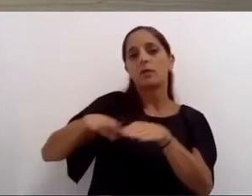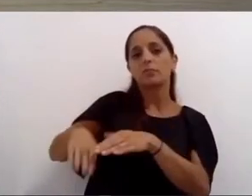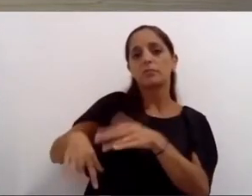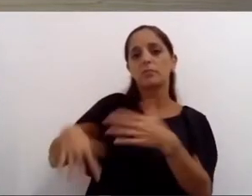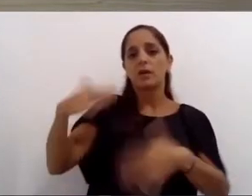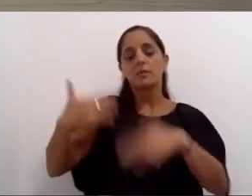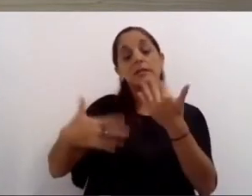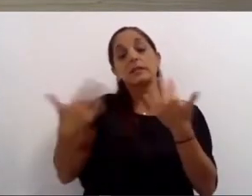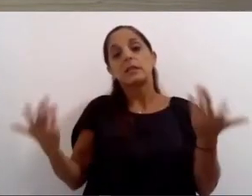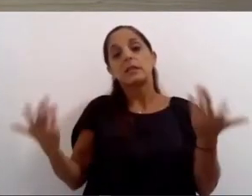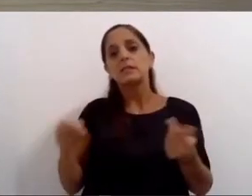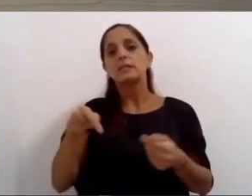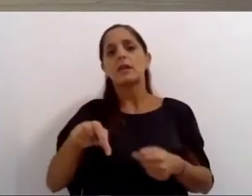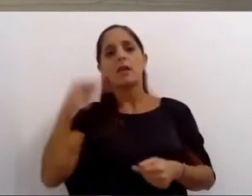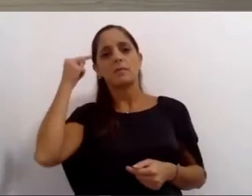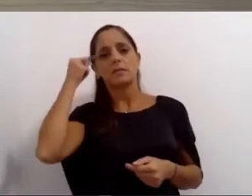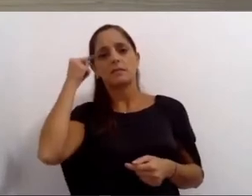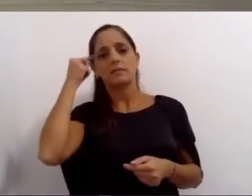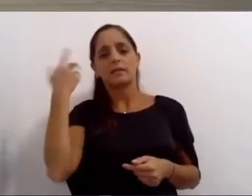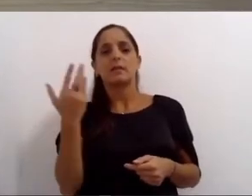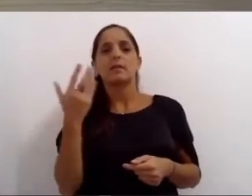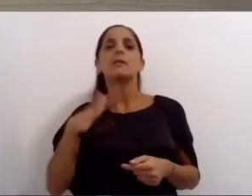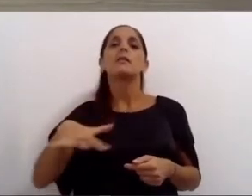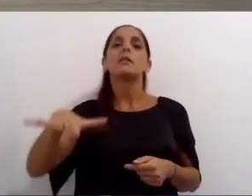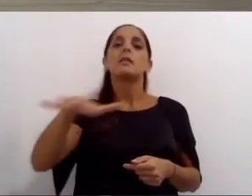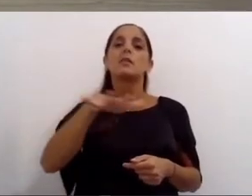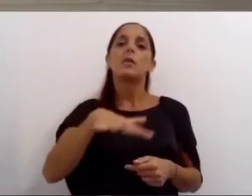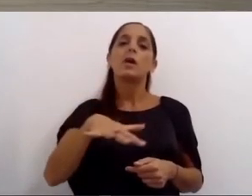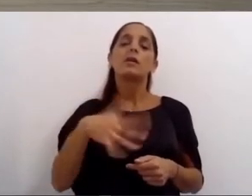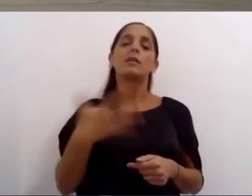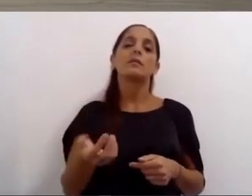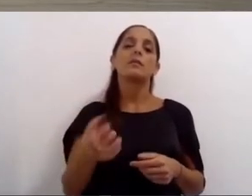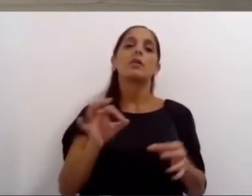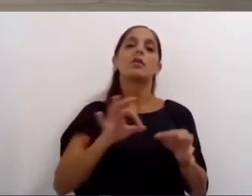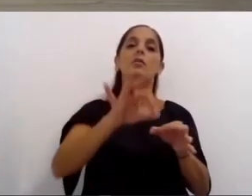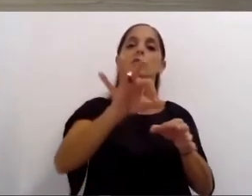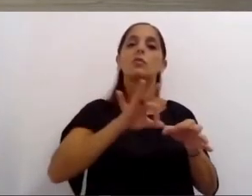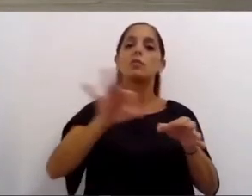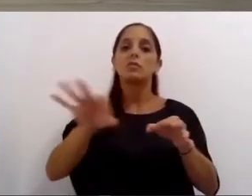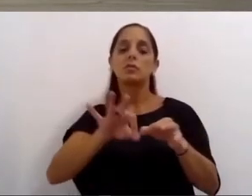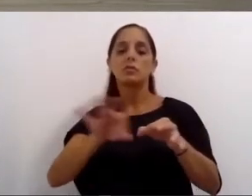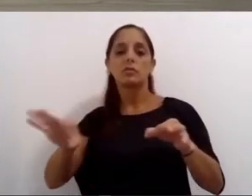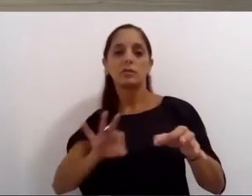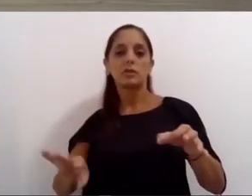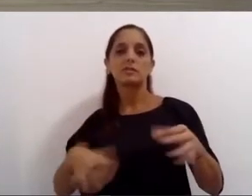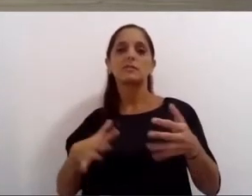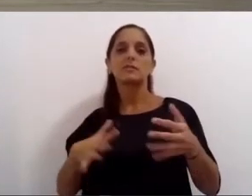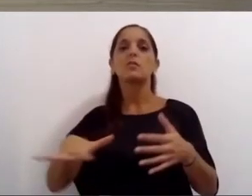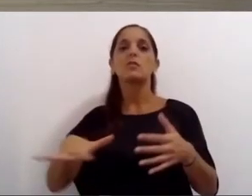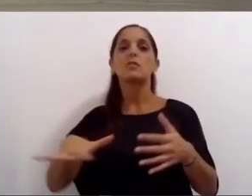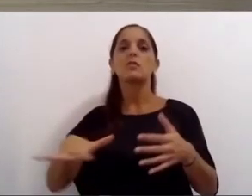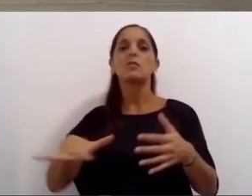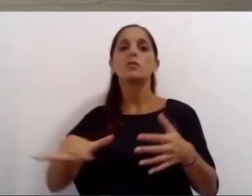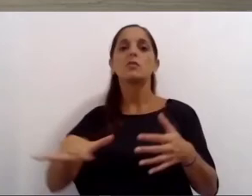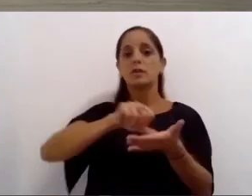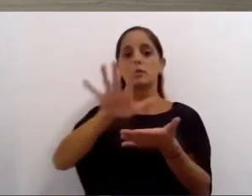coordinación metropolitana un espacio institucional de planificación y desarrollo de proyectos de impacto regional el pasado 22 de